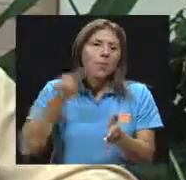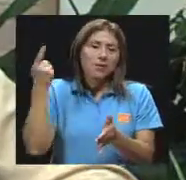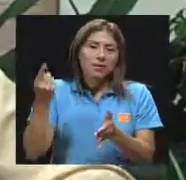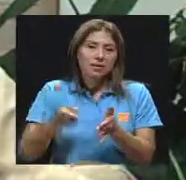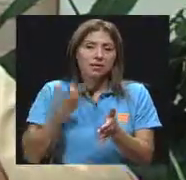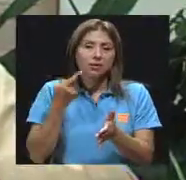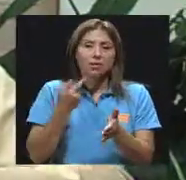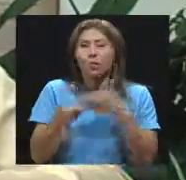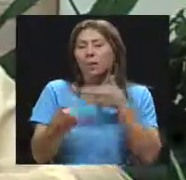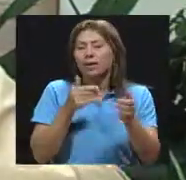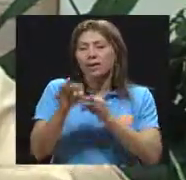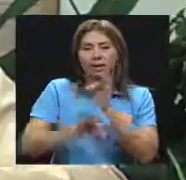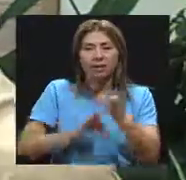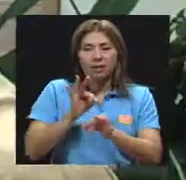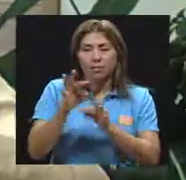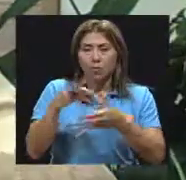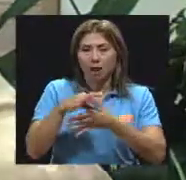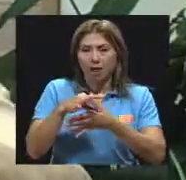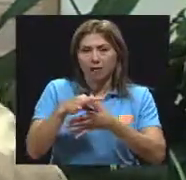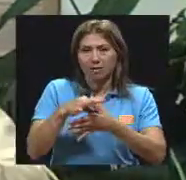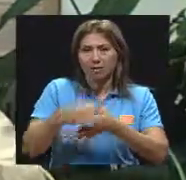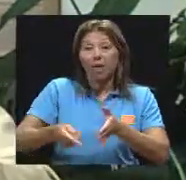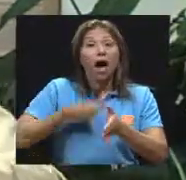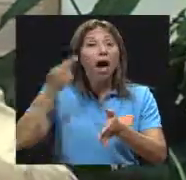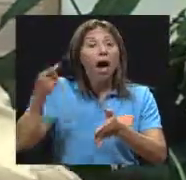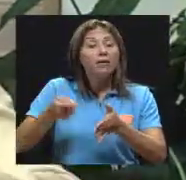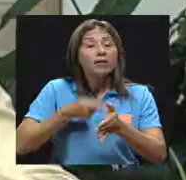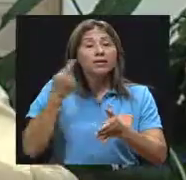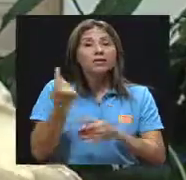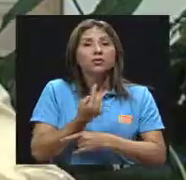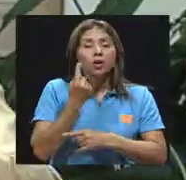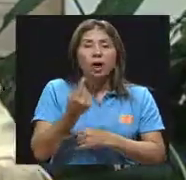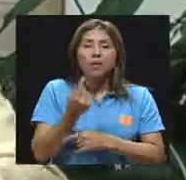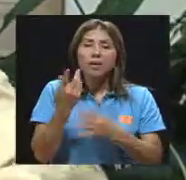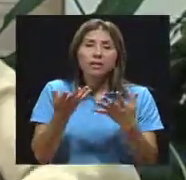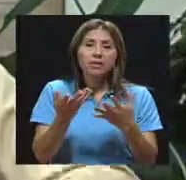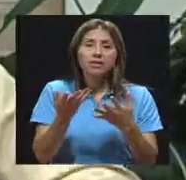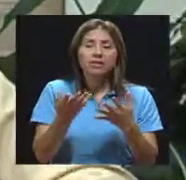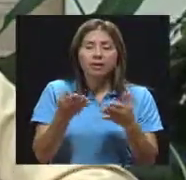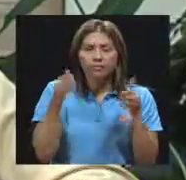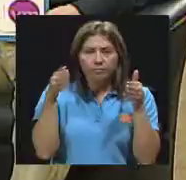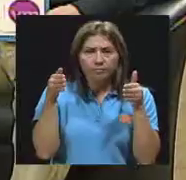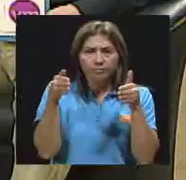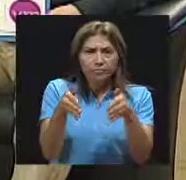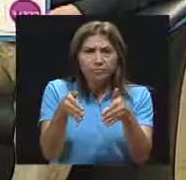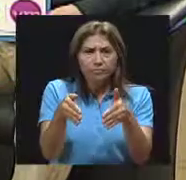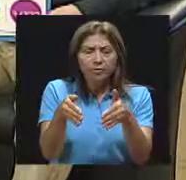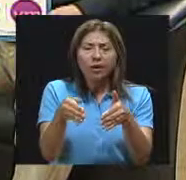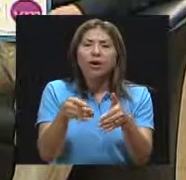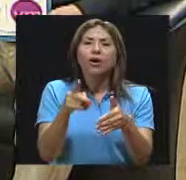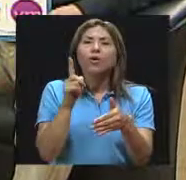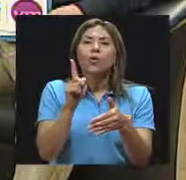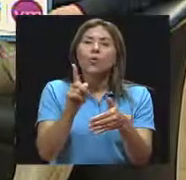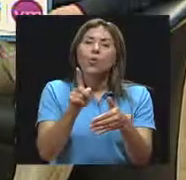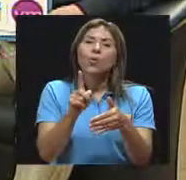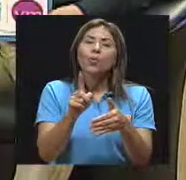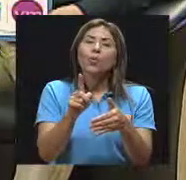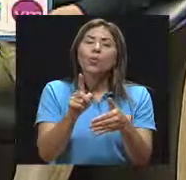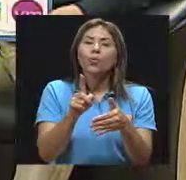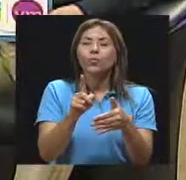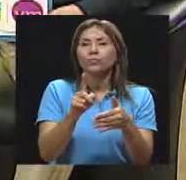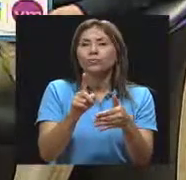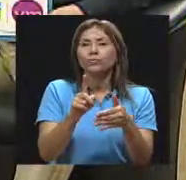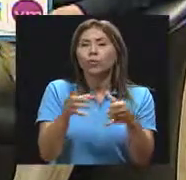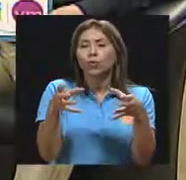tipos de carne. A veces hay tendencias que se fijan solo en un grupo de alimentos en particular y eso no es del